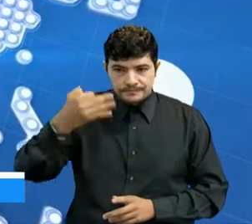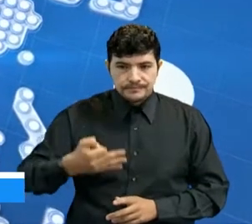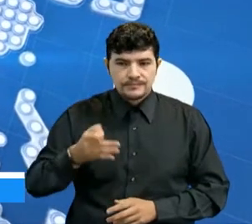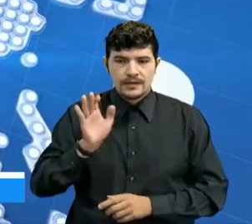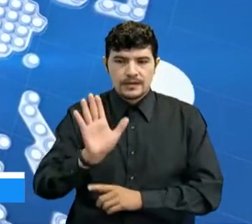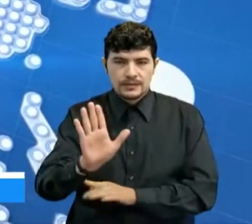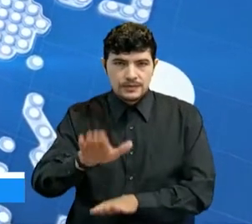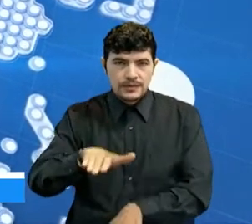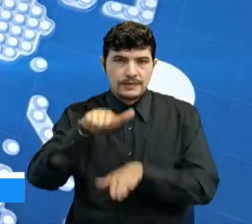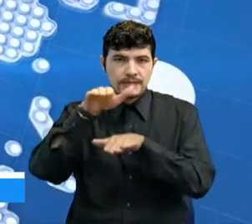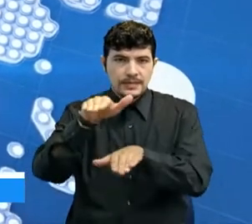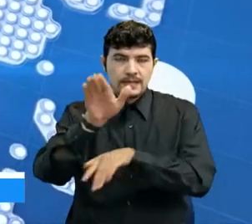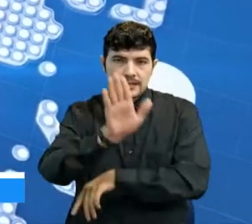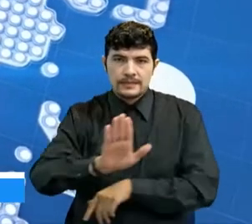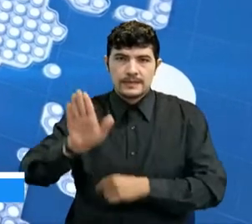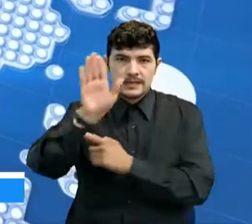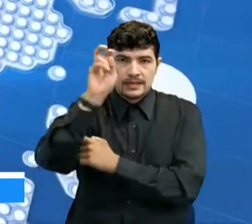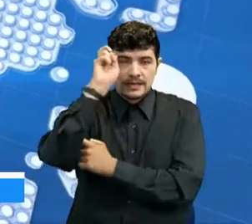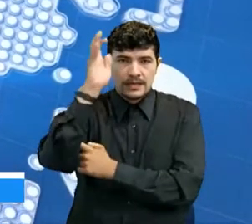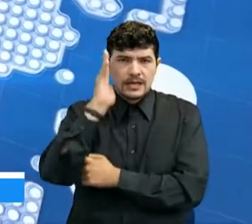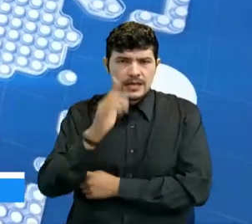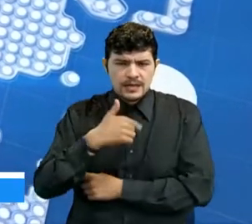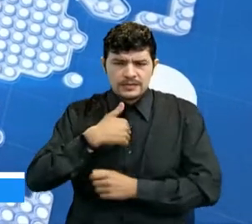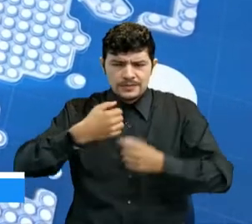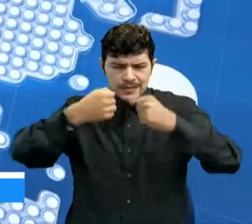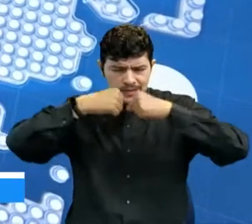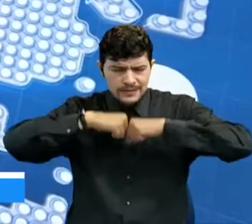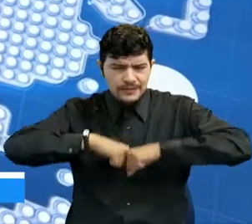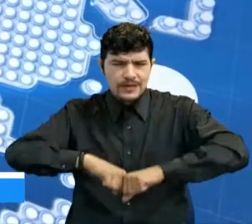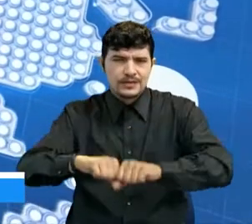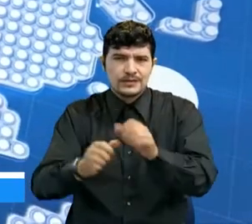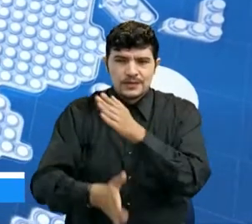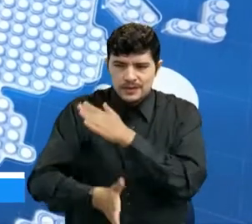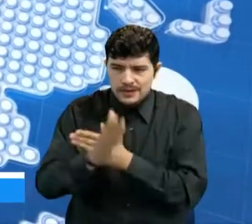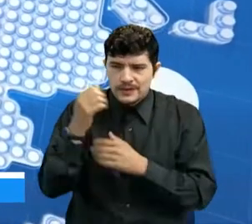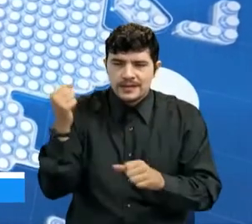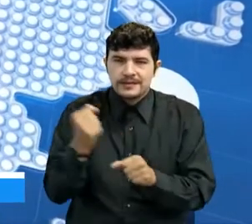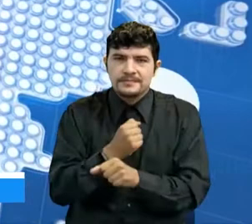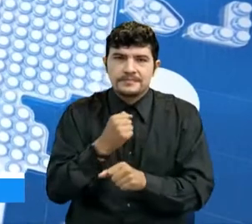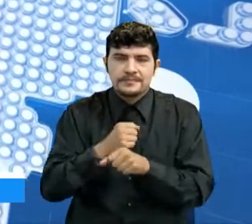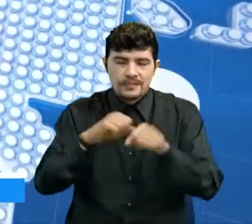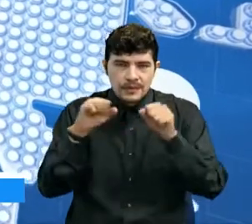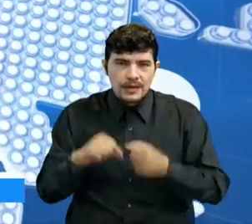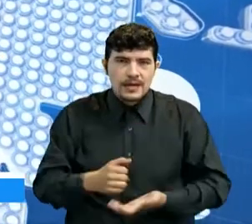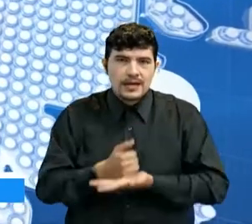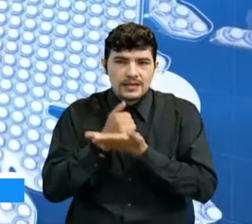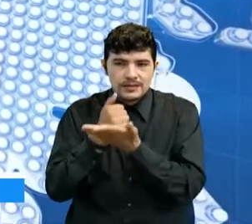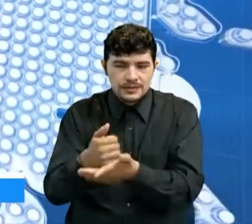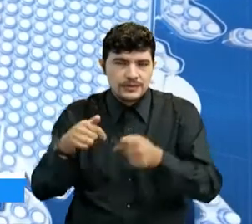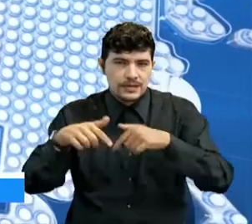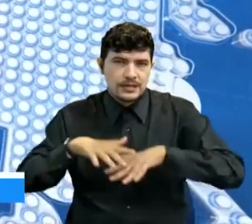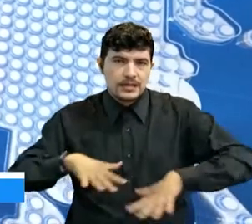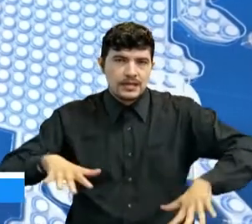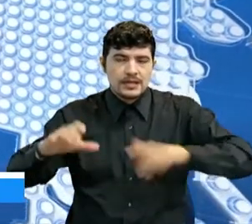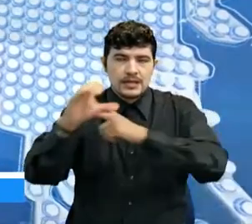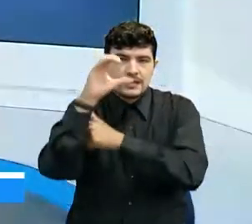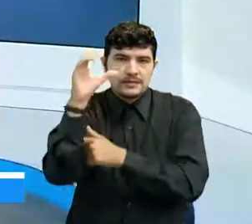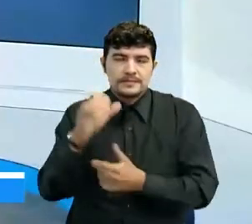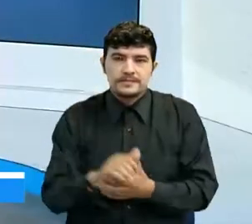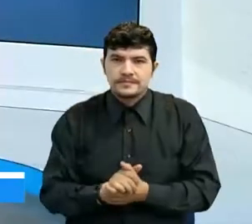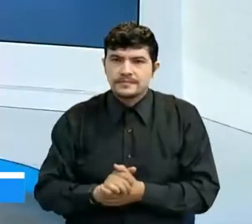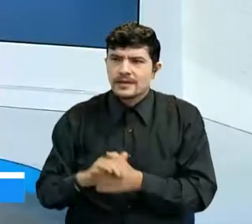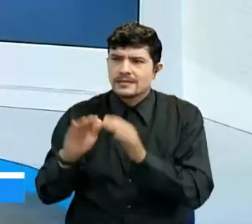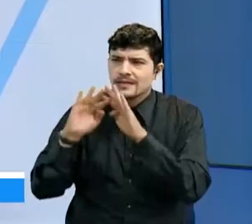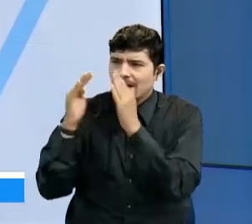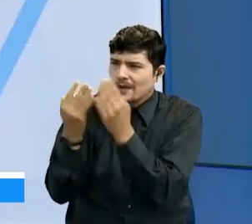norte de Santander y me esforzaré en trabajar arduamente para poder ayudar a la región y a los colombianos. Muy bien, senadora, ha pasado